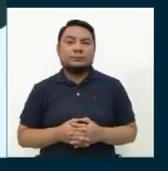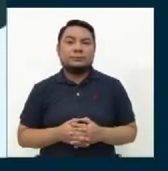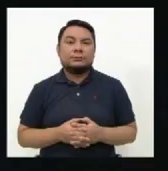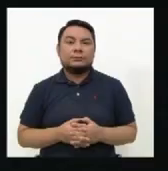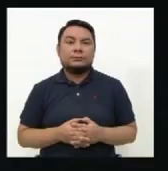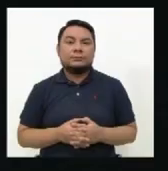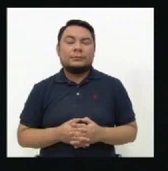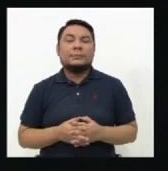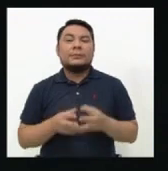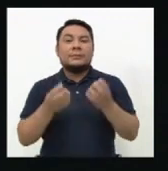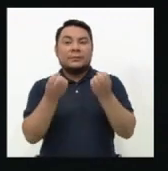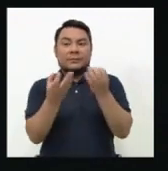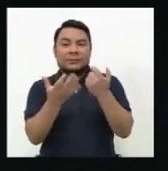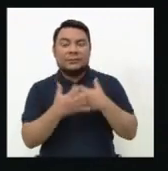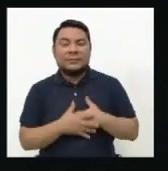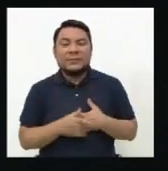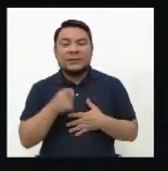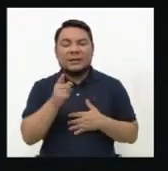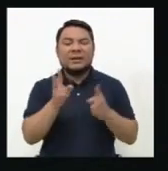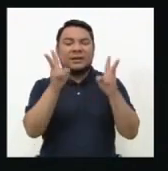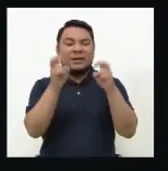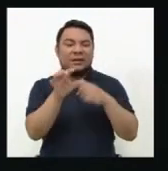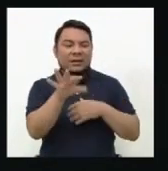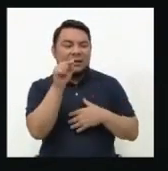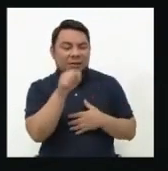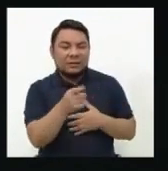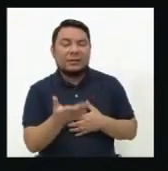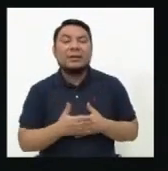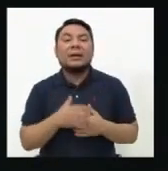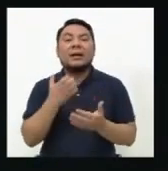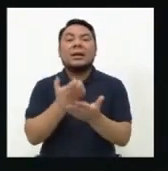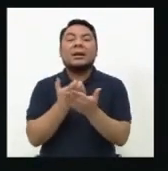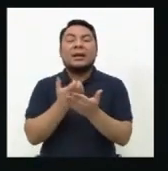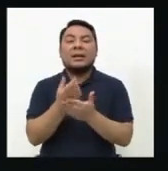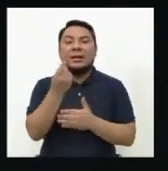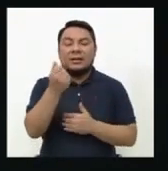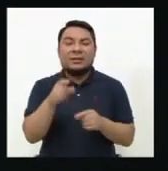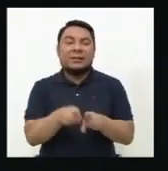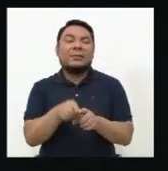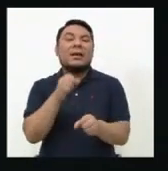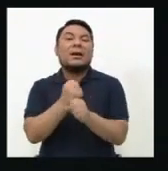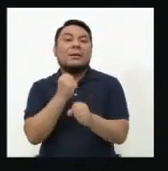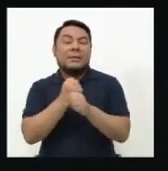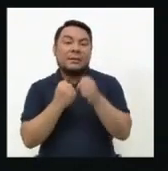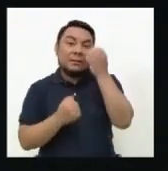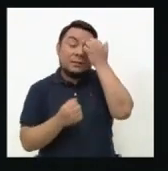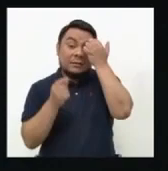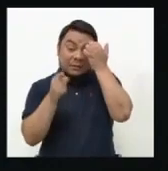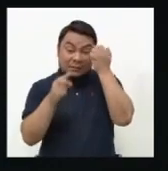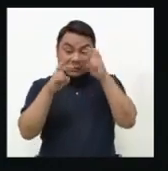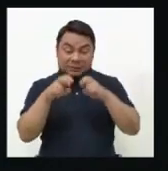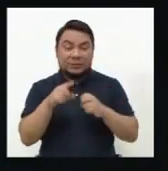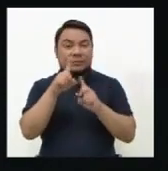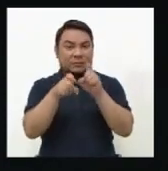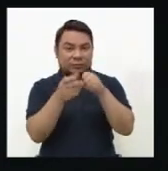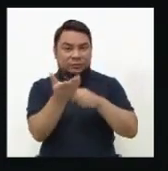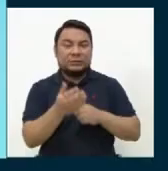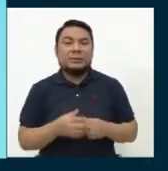Muy bien. El tema que ha salido ha sido economía y empleo. Vamos a revisar las preguntas.